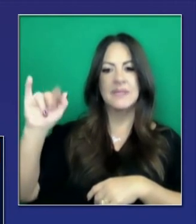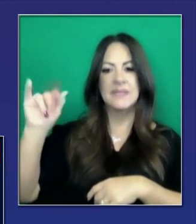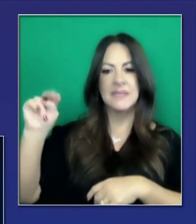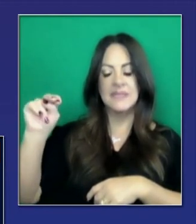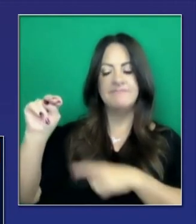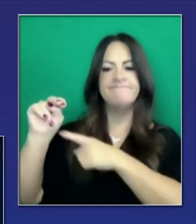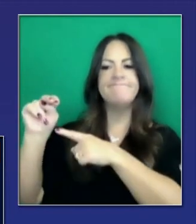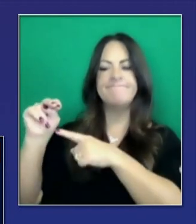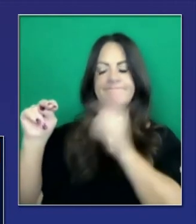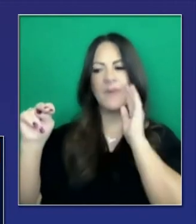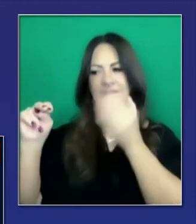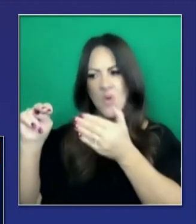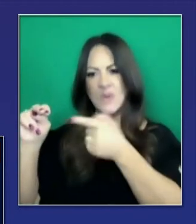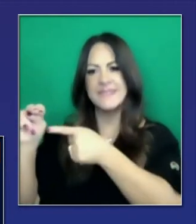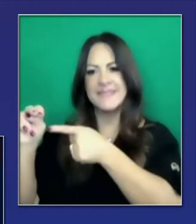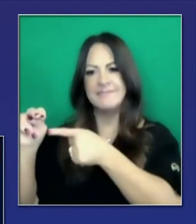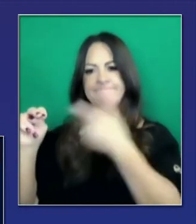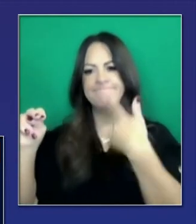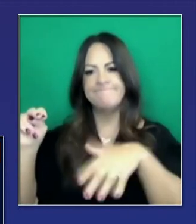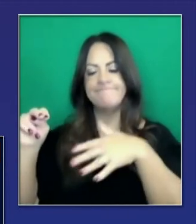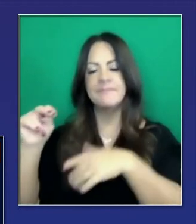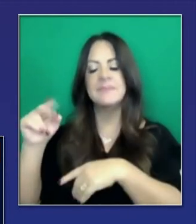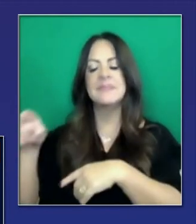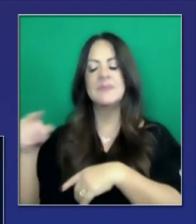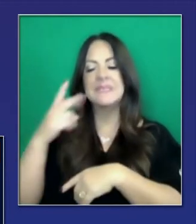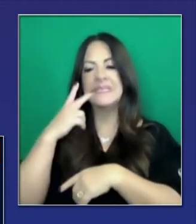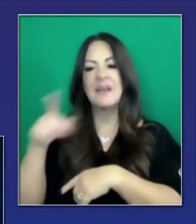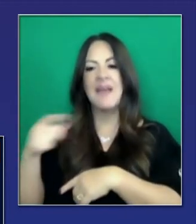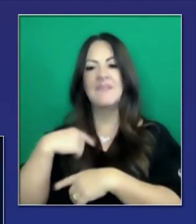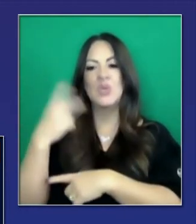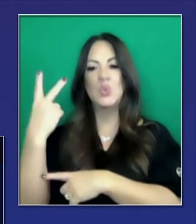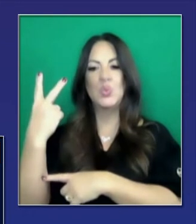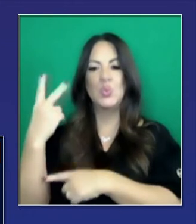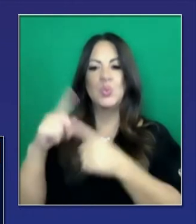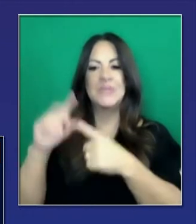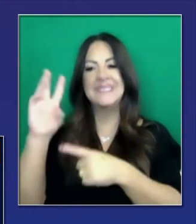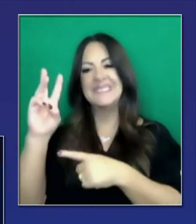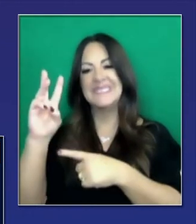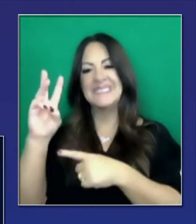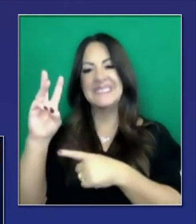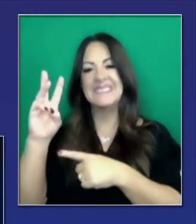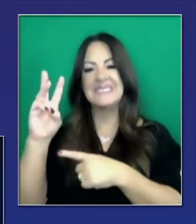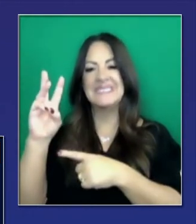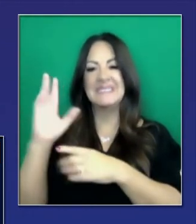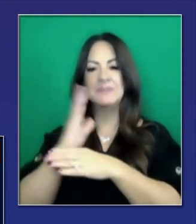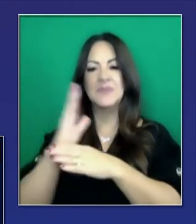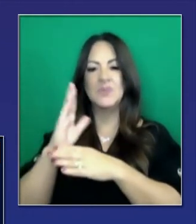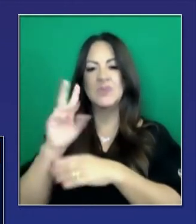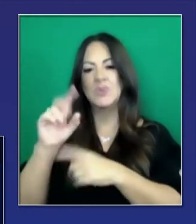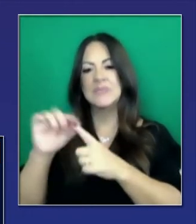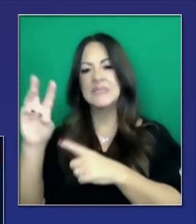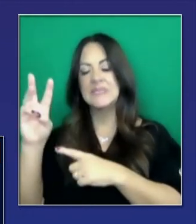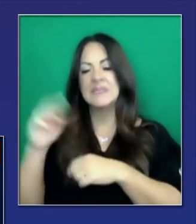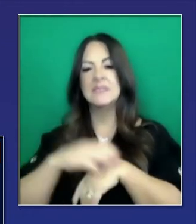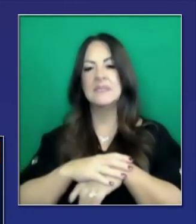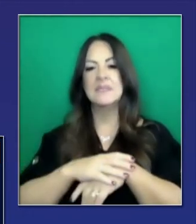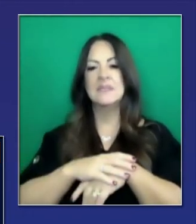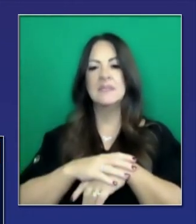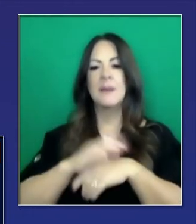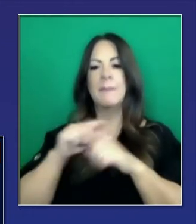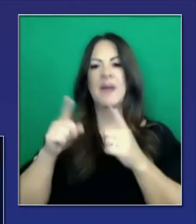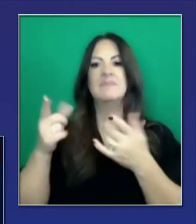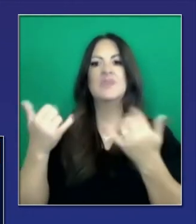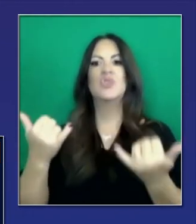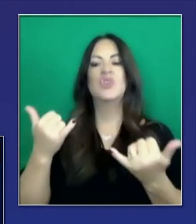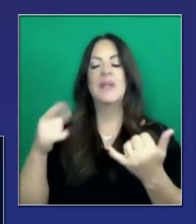nuestro enfoque. Tenemos casos que van de 2 a 6 en las últimas semanas. Creo que hemos tenido